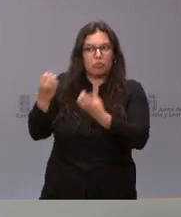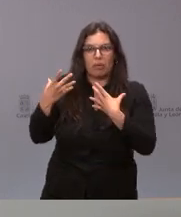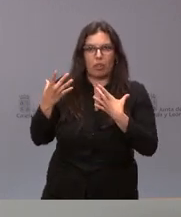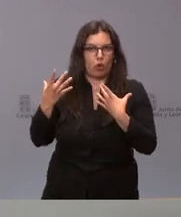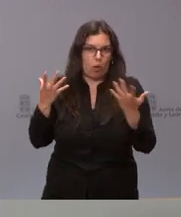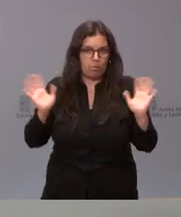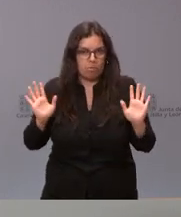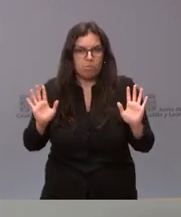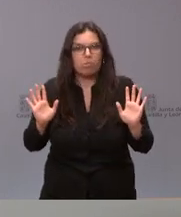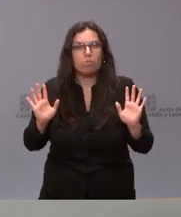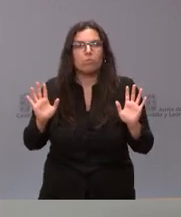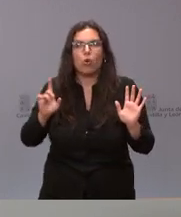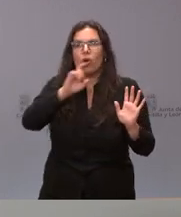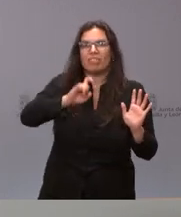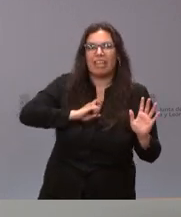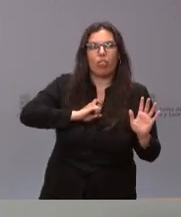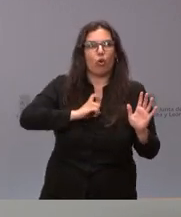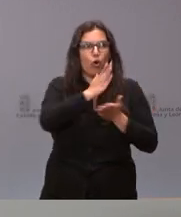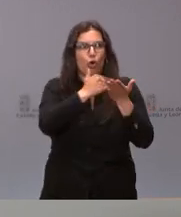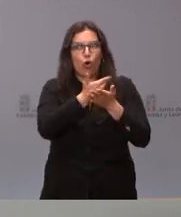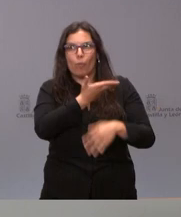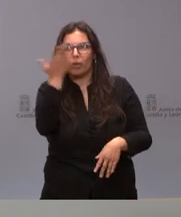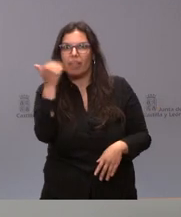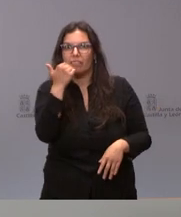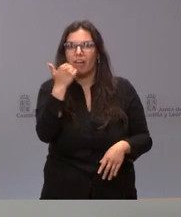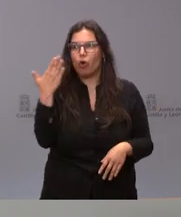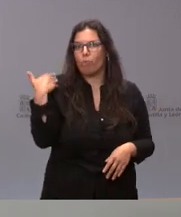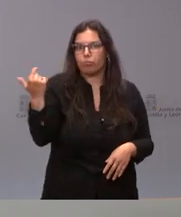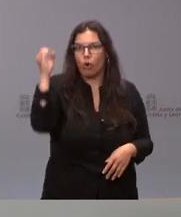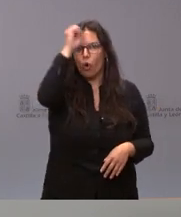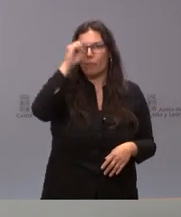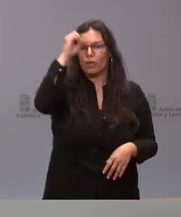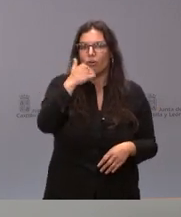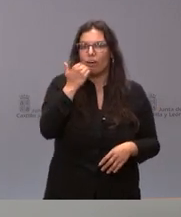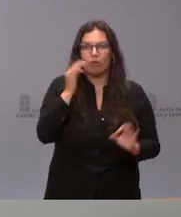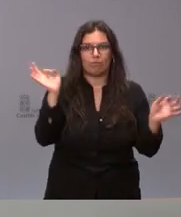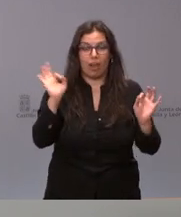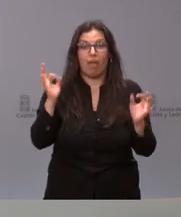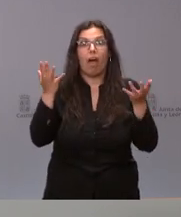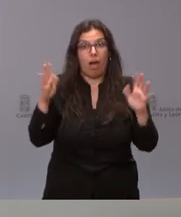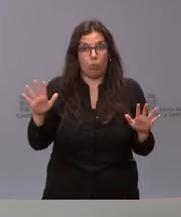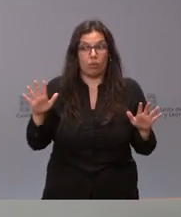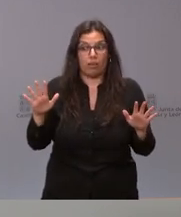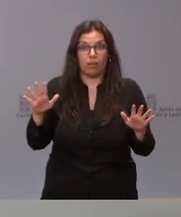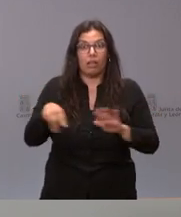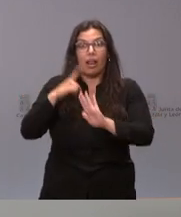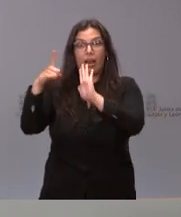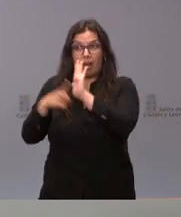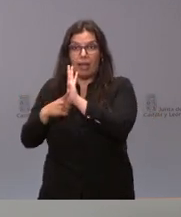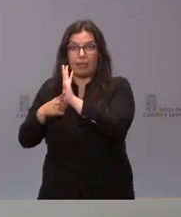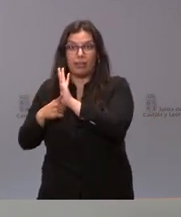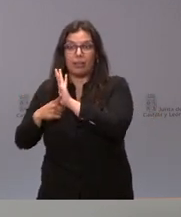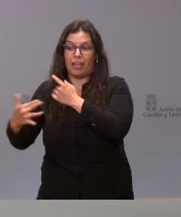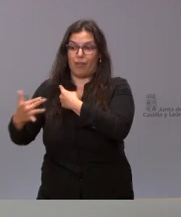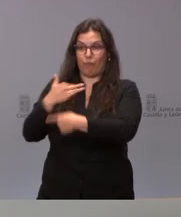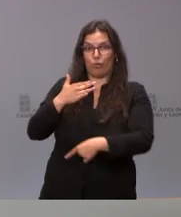se nos ha comunicado a las comunidades autónomas ni se ha contado con nosotros y eso que se nos pide una gestión en el ámbito sanitario